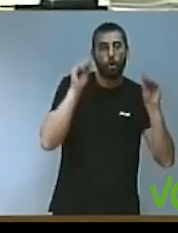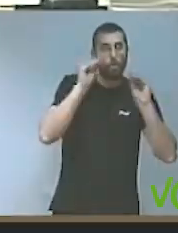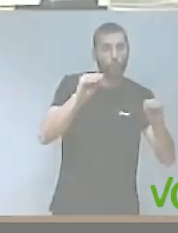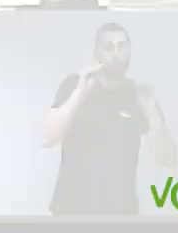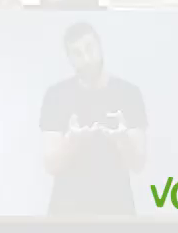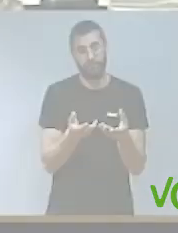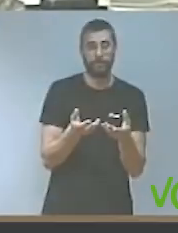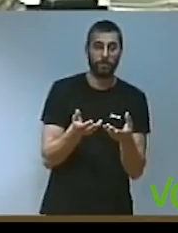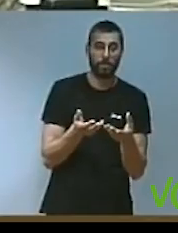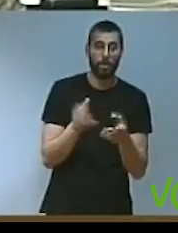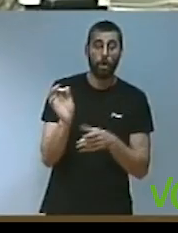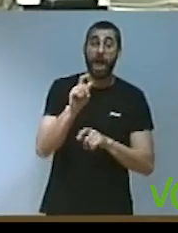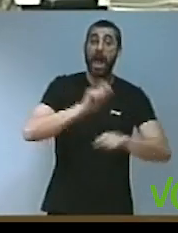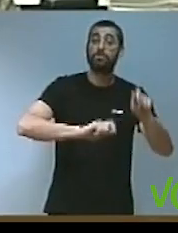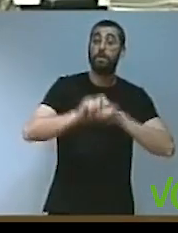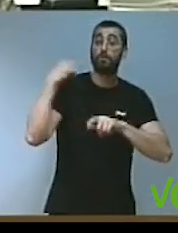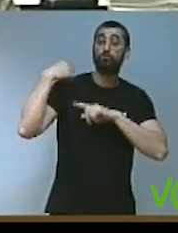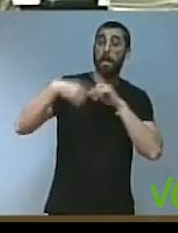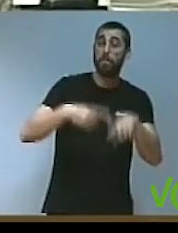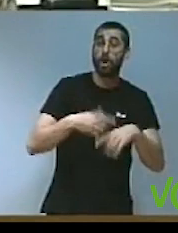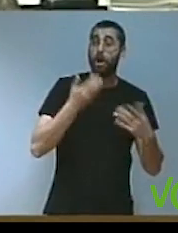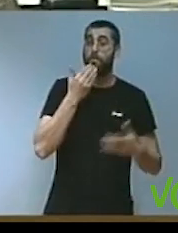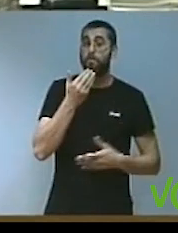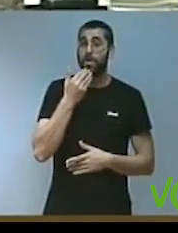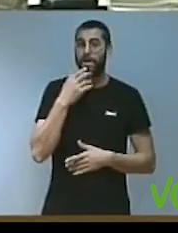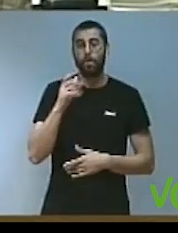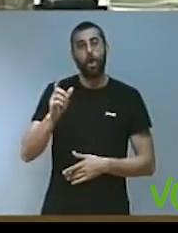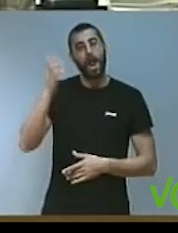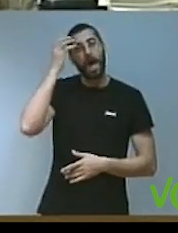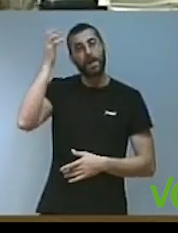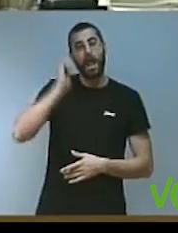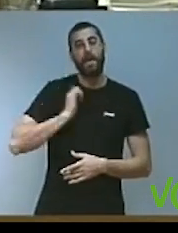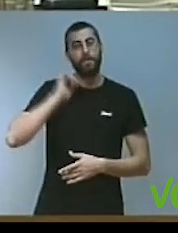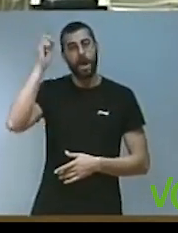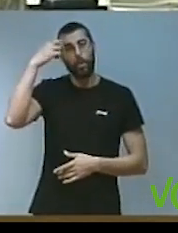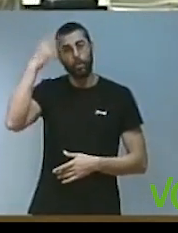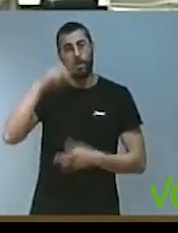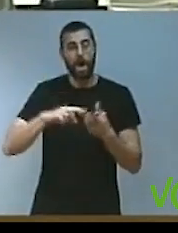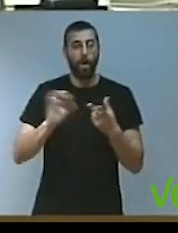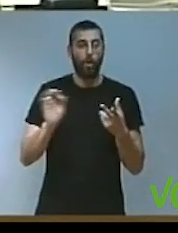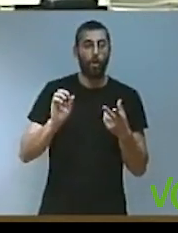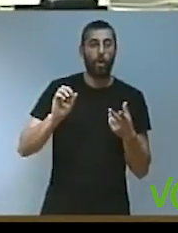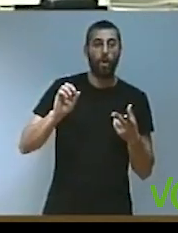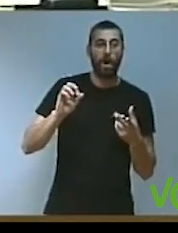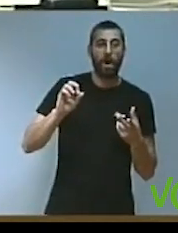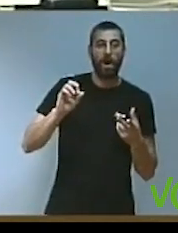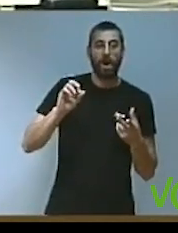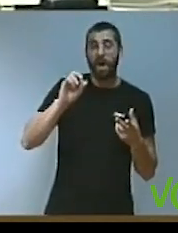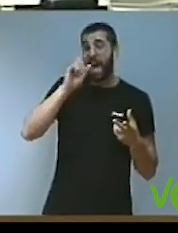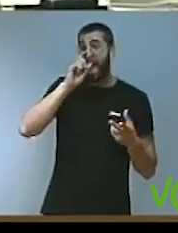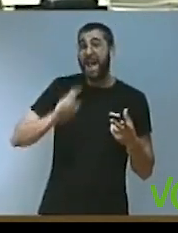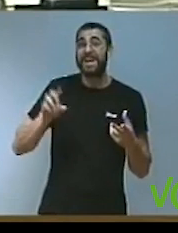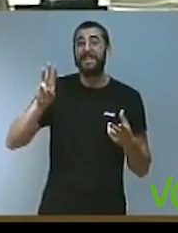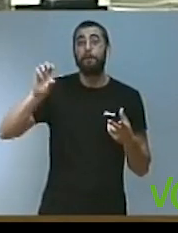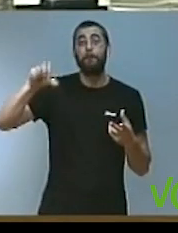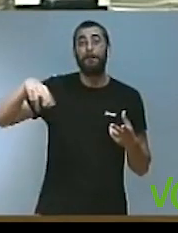profesional. Asociaciones tradicionales valencianas, como la Real Academia de Cultura Valenciana o los RAT-PENAT, queden excluidas de las subvenciones para la